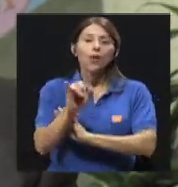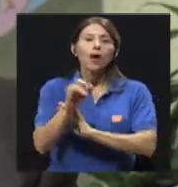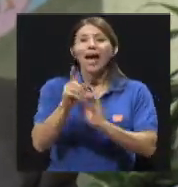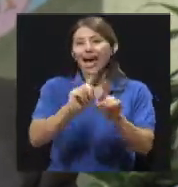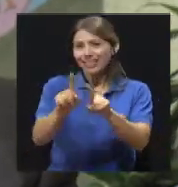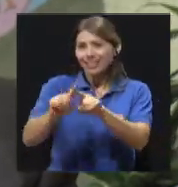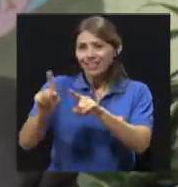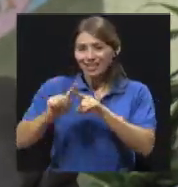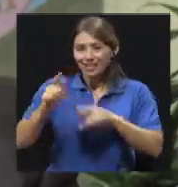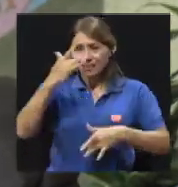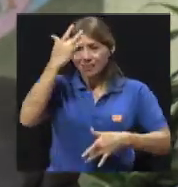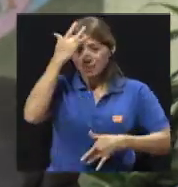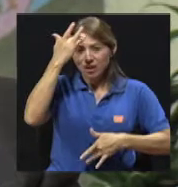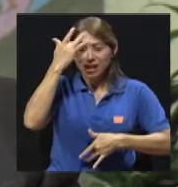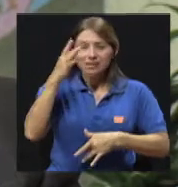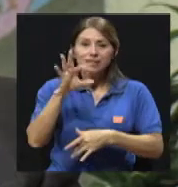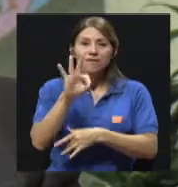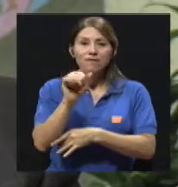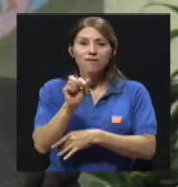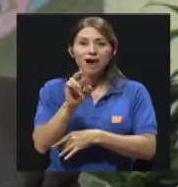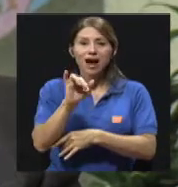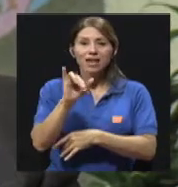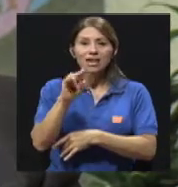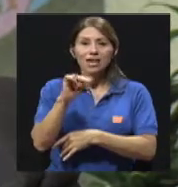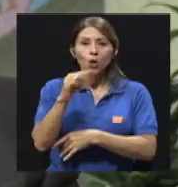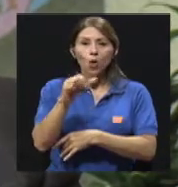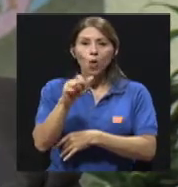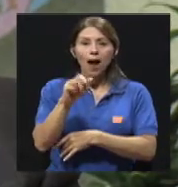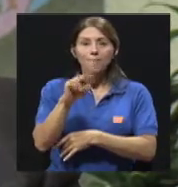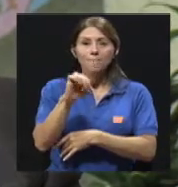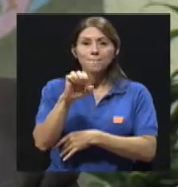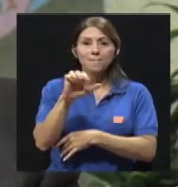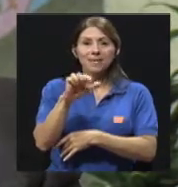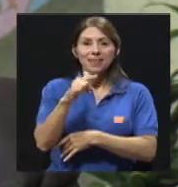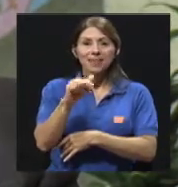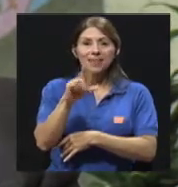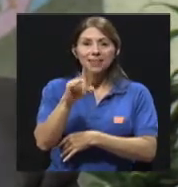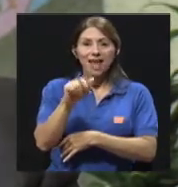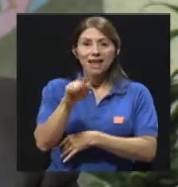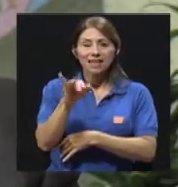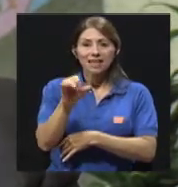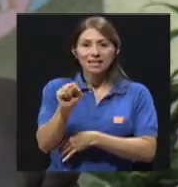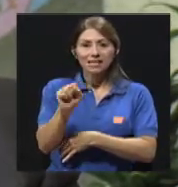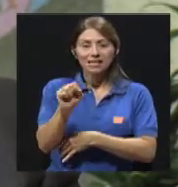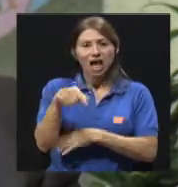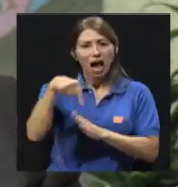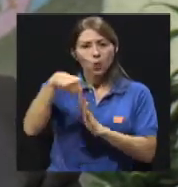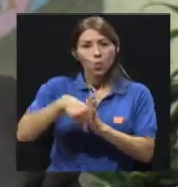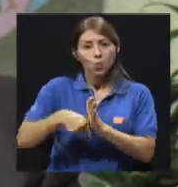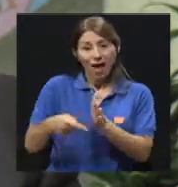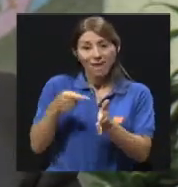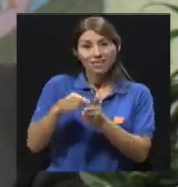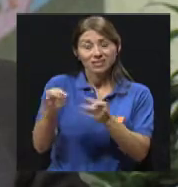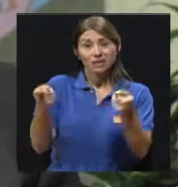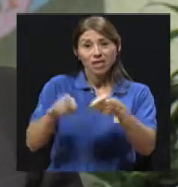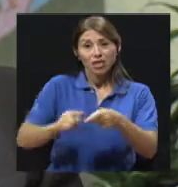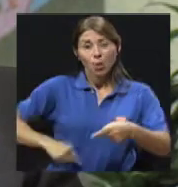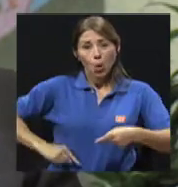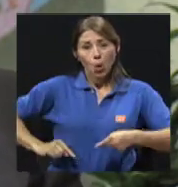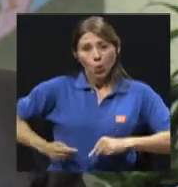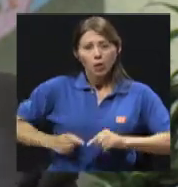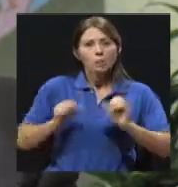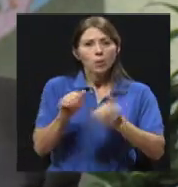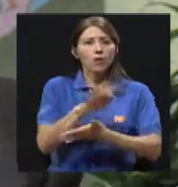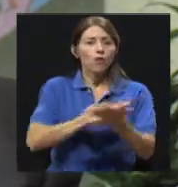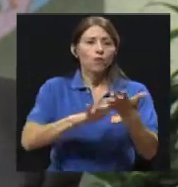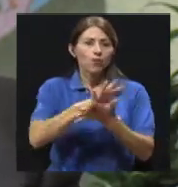ganglios alrededor del ciego y el apéndice y producen dolor que muchas veces es indistinguible. Cálculos reno